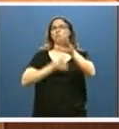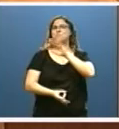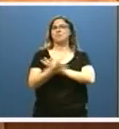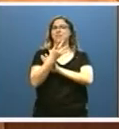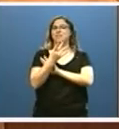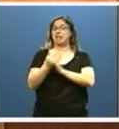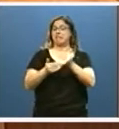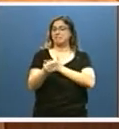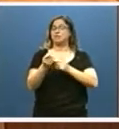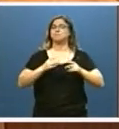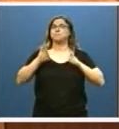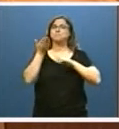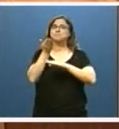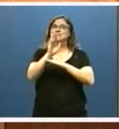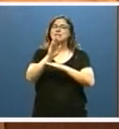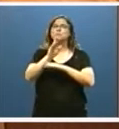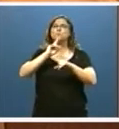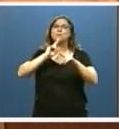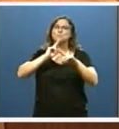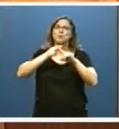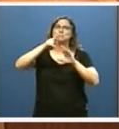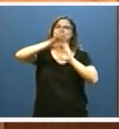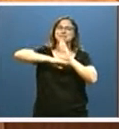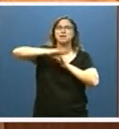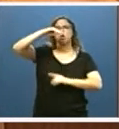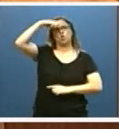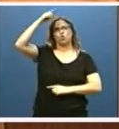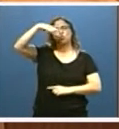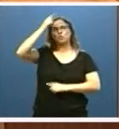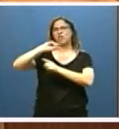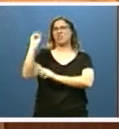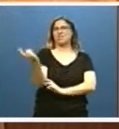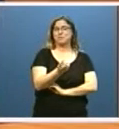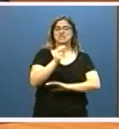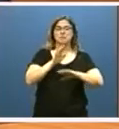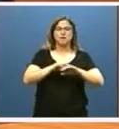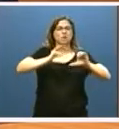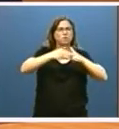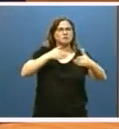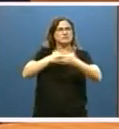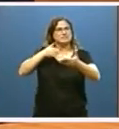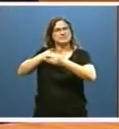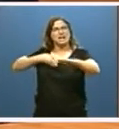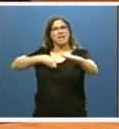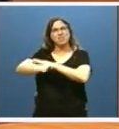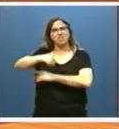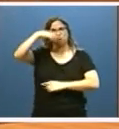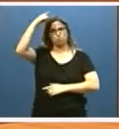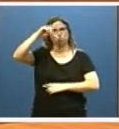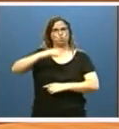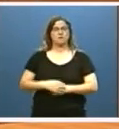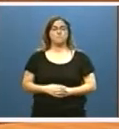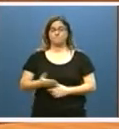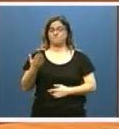Cultura Diversa, dirigido a colectivos con especiales dificultades de acceso a la cultura. El mayo se